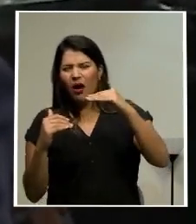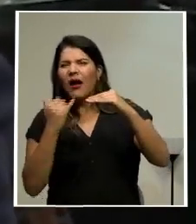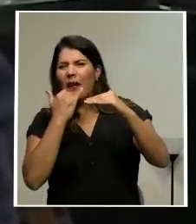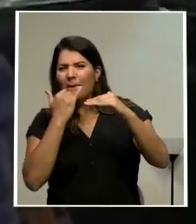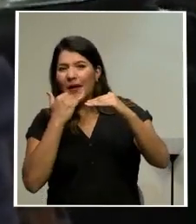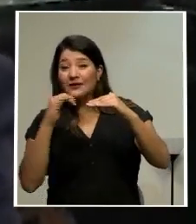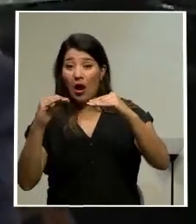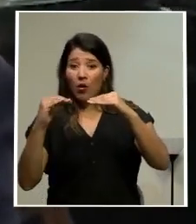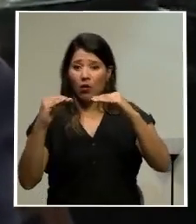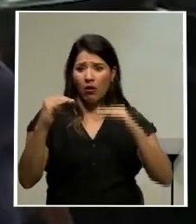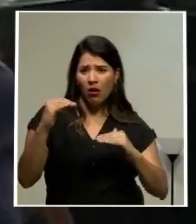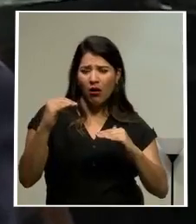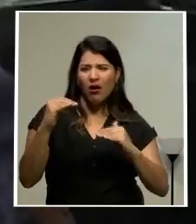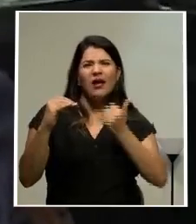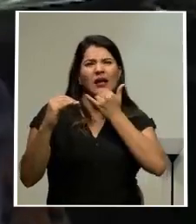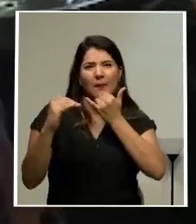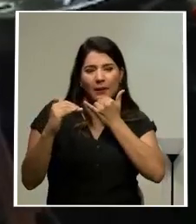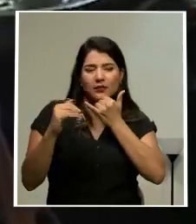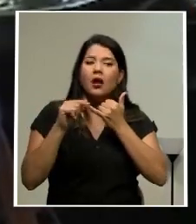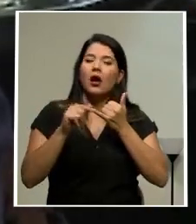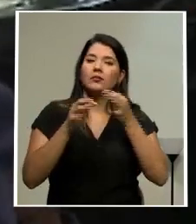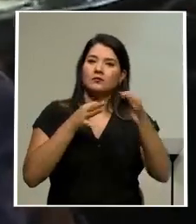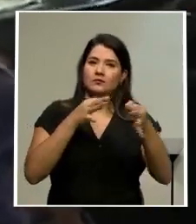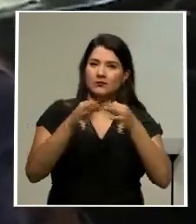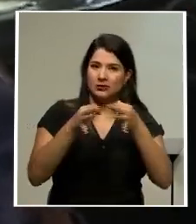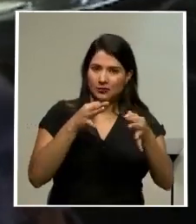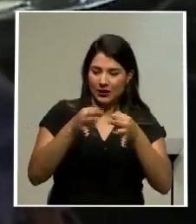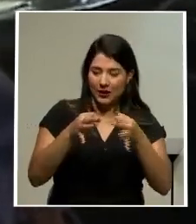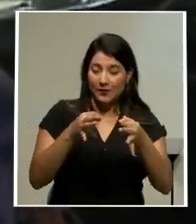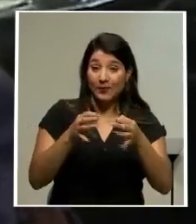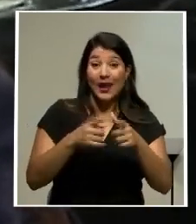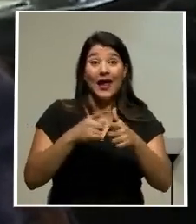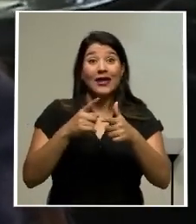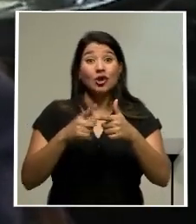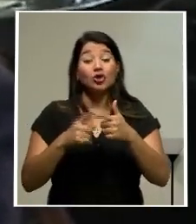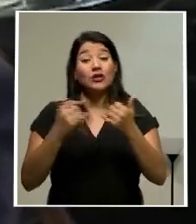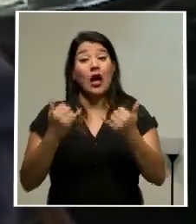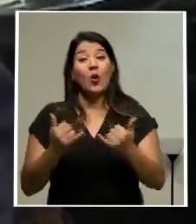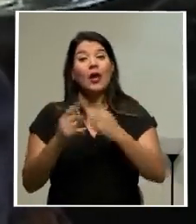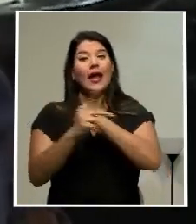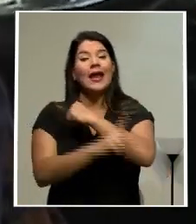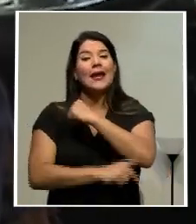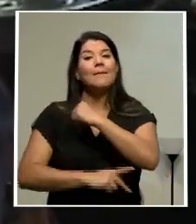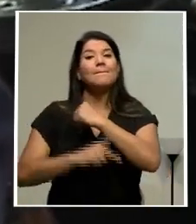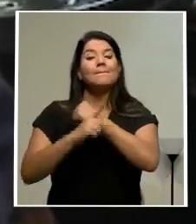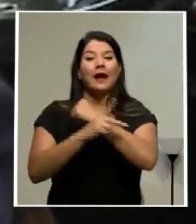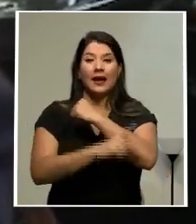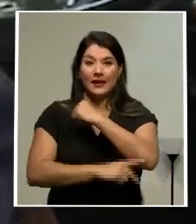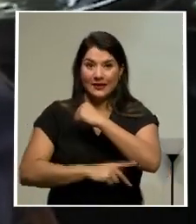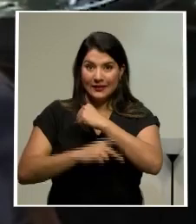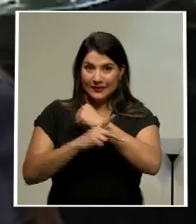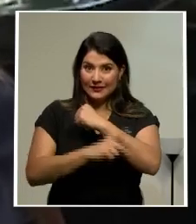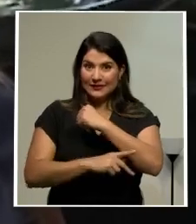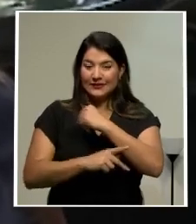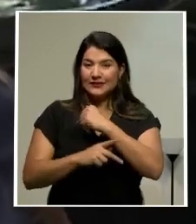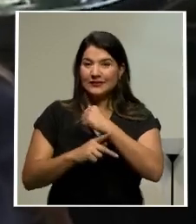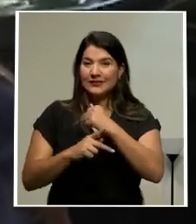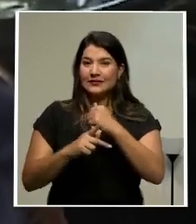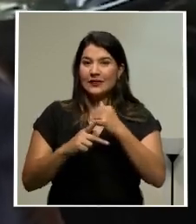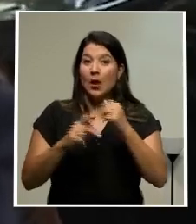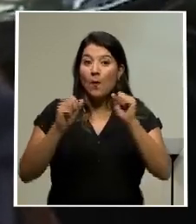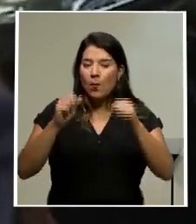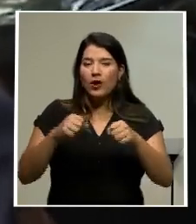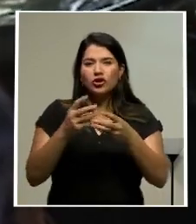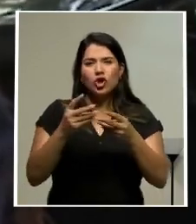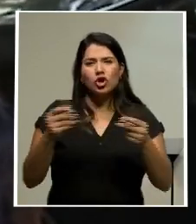revisado el Ministerio de Planificación con la información que nos ha dado, el país tendría integrados muchas de las desigualdades que hoy